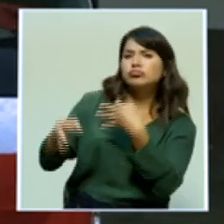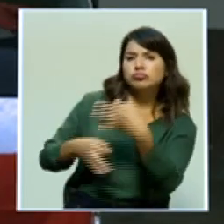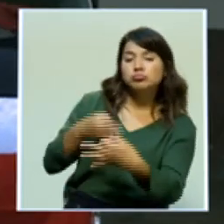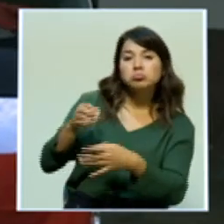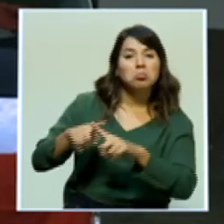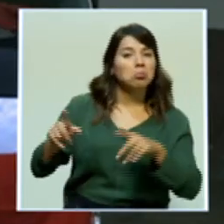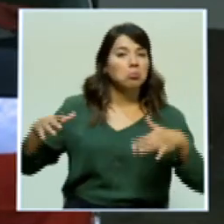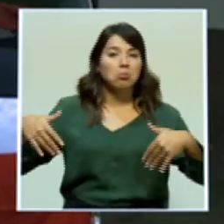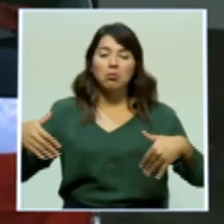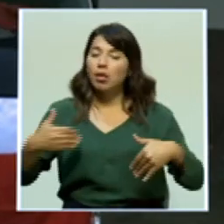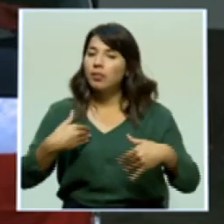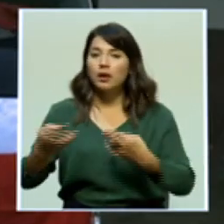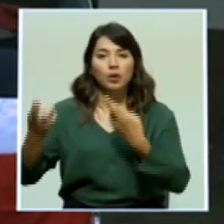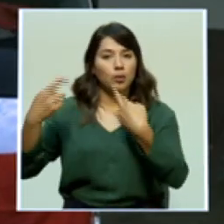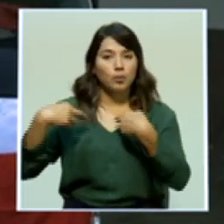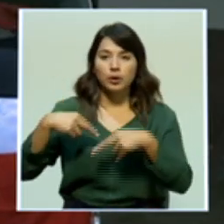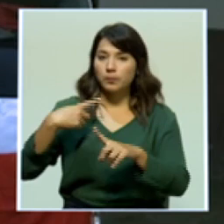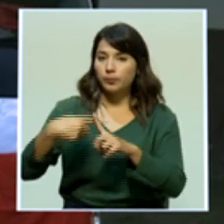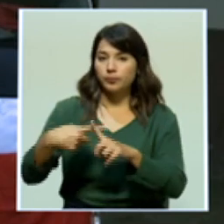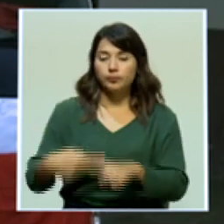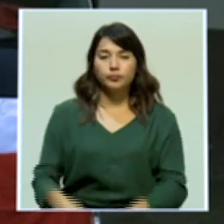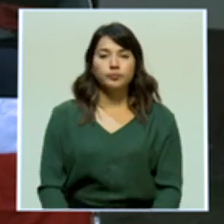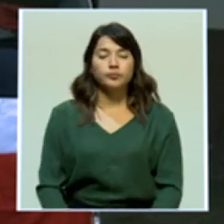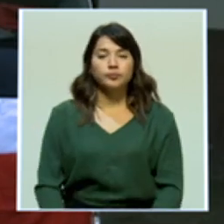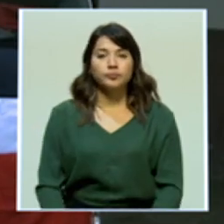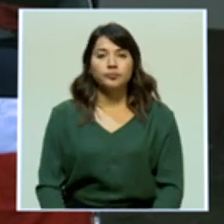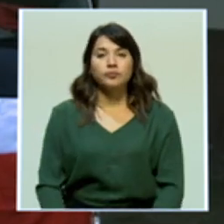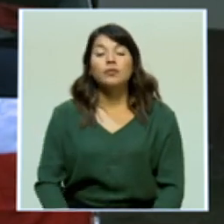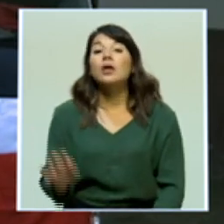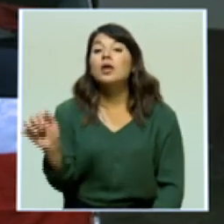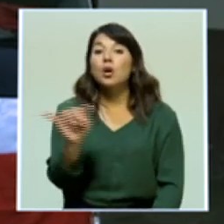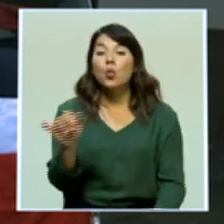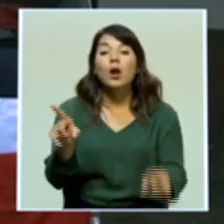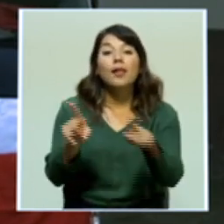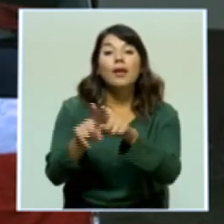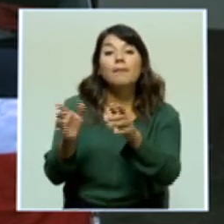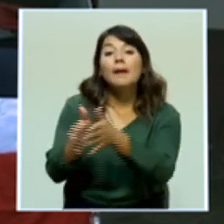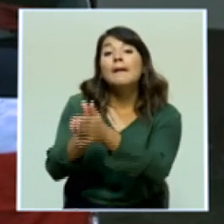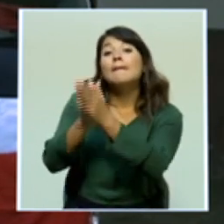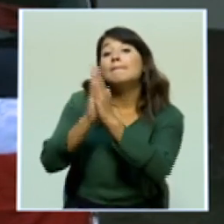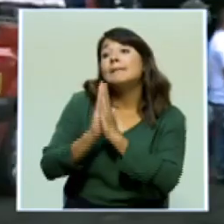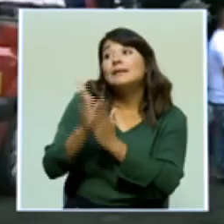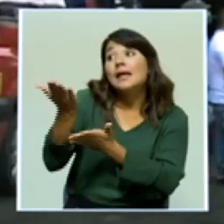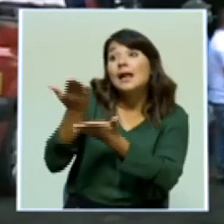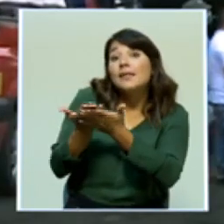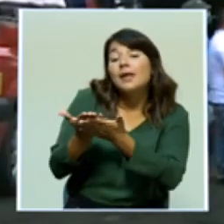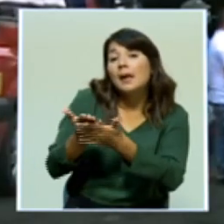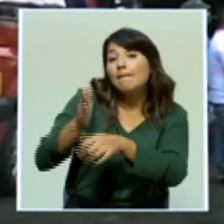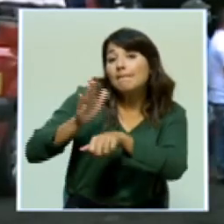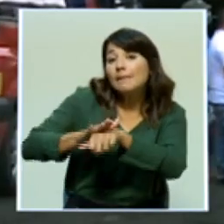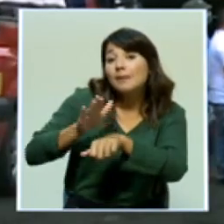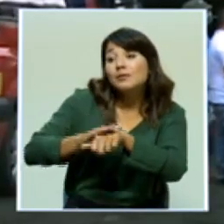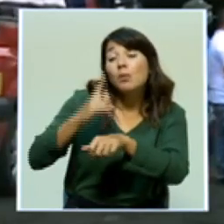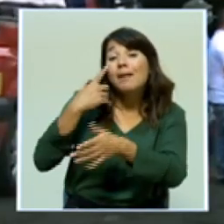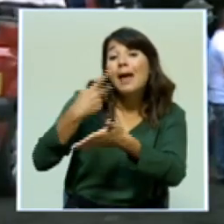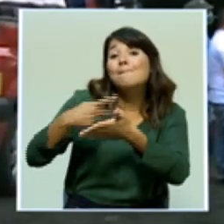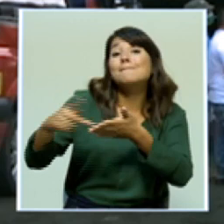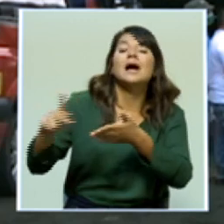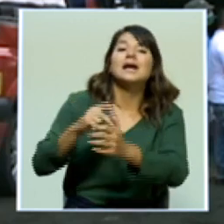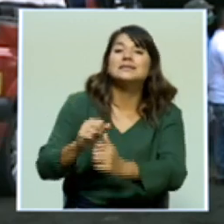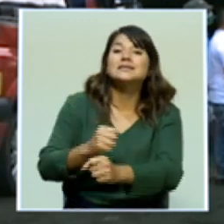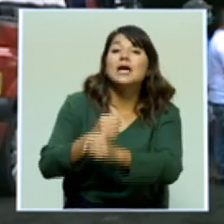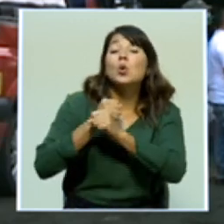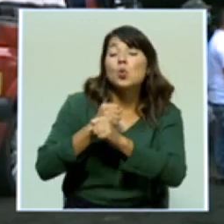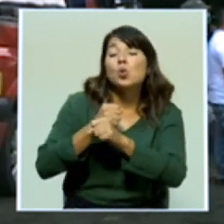aún no reciben una respuesta positiva. Asimismo solicitan que se les dé la posibilidad de pagar el cánion de manera fraccionada,